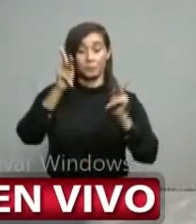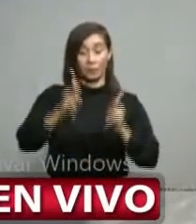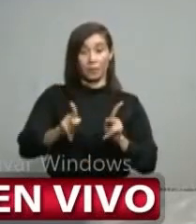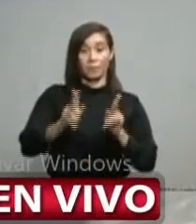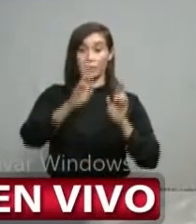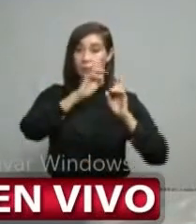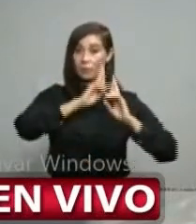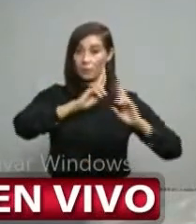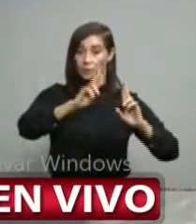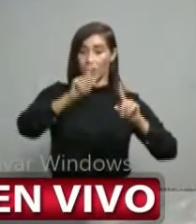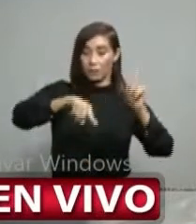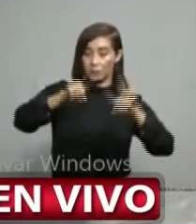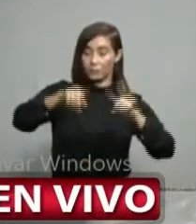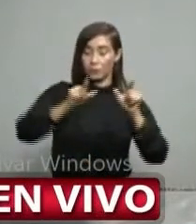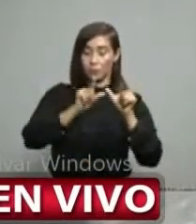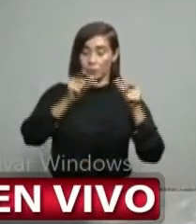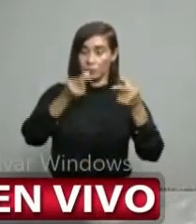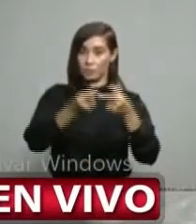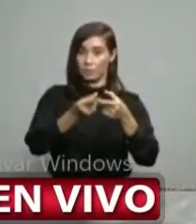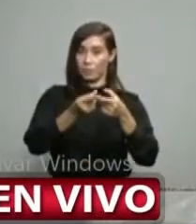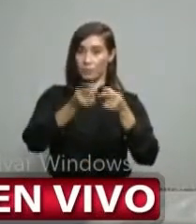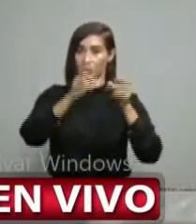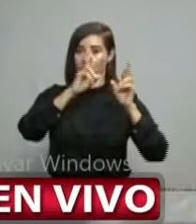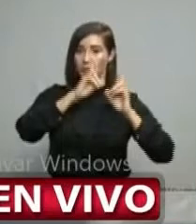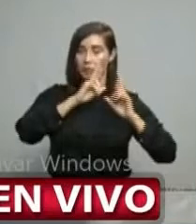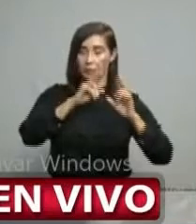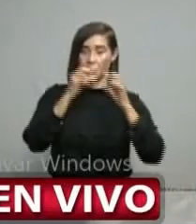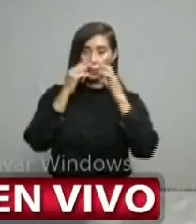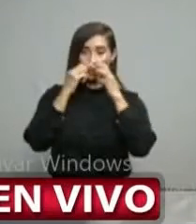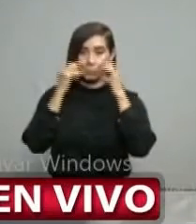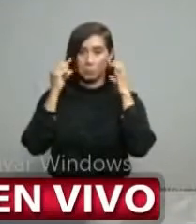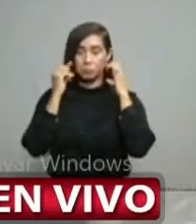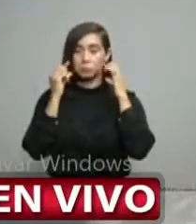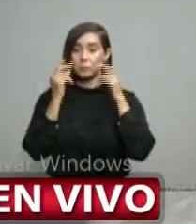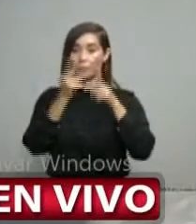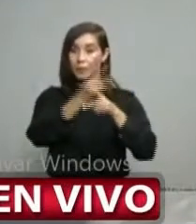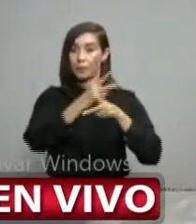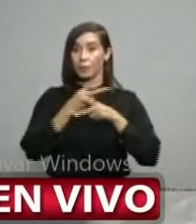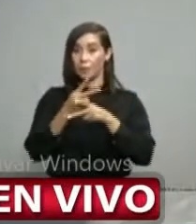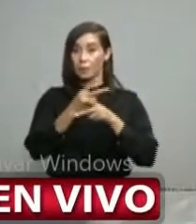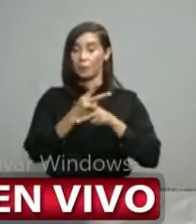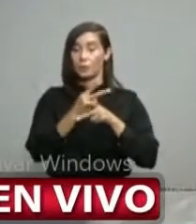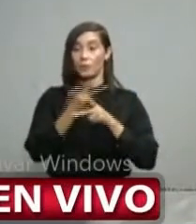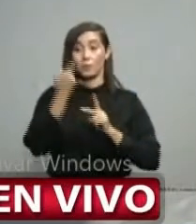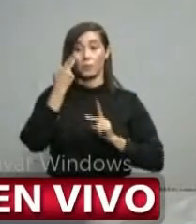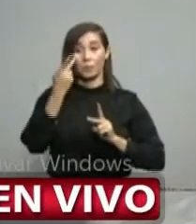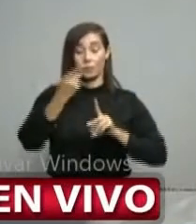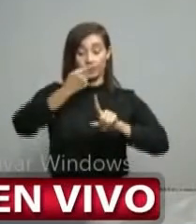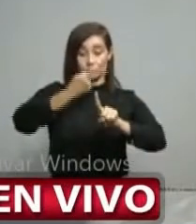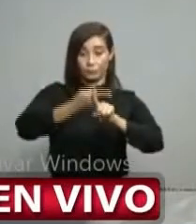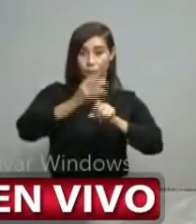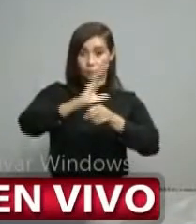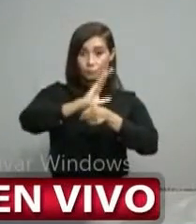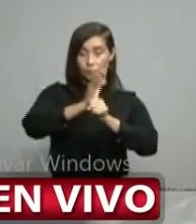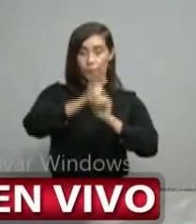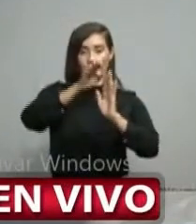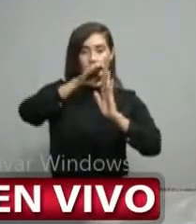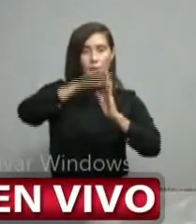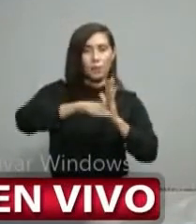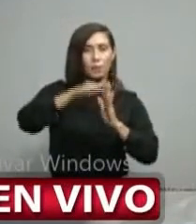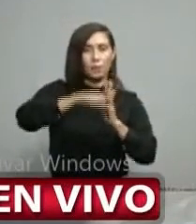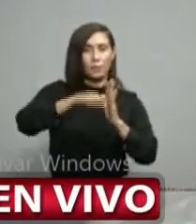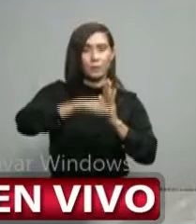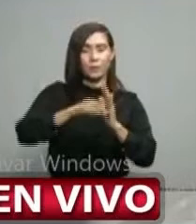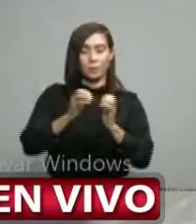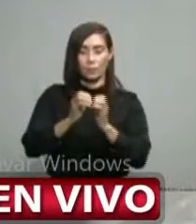está y las medidas que se están tomando están siendo efectivas. Que vamos bajando a pesar de que vamos